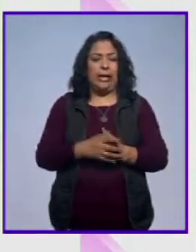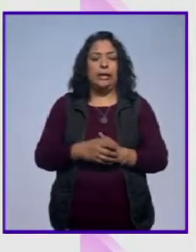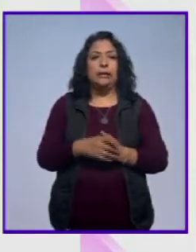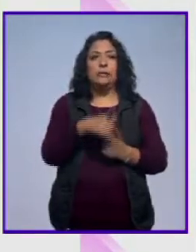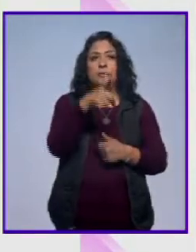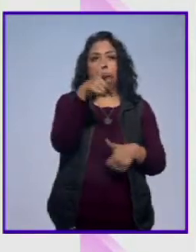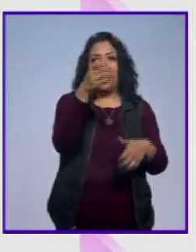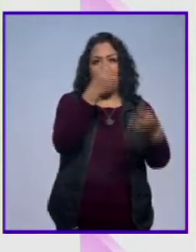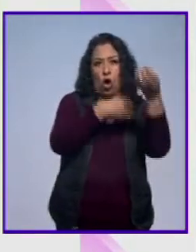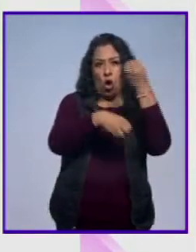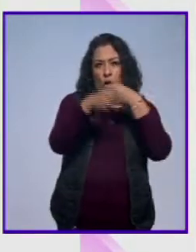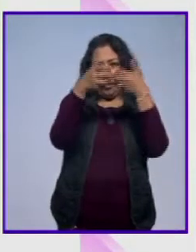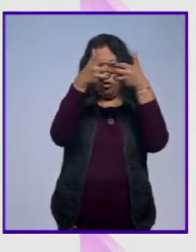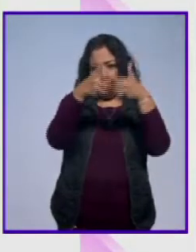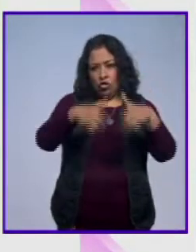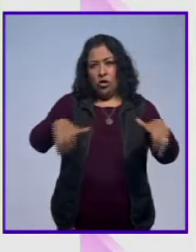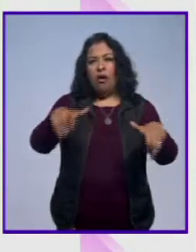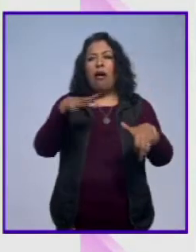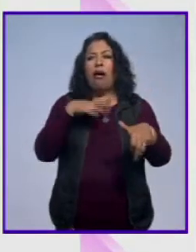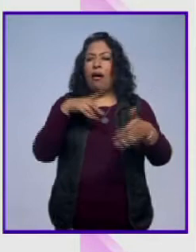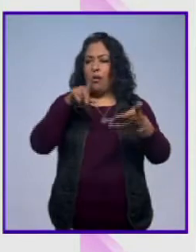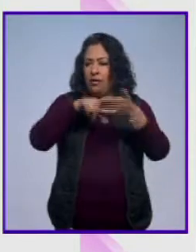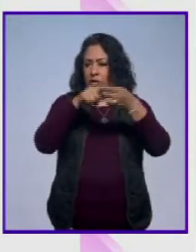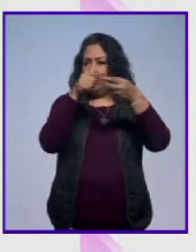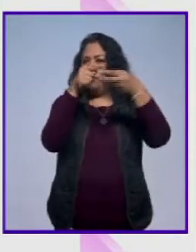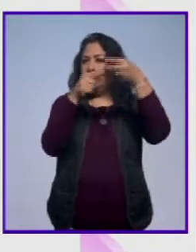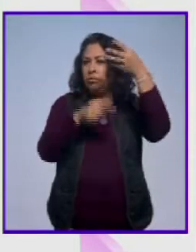toca esos temas,